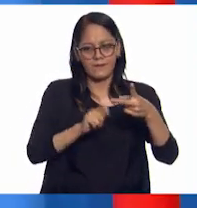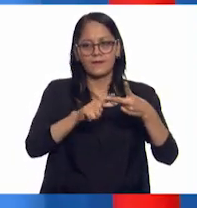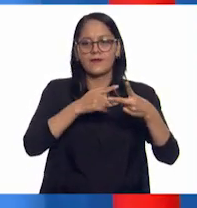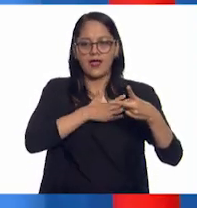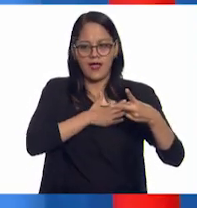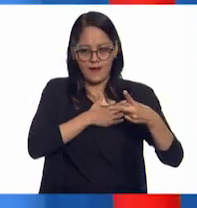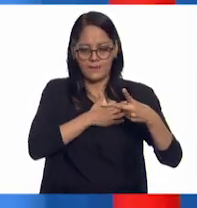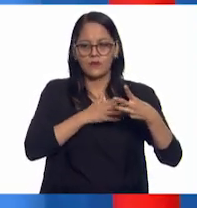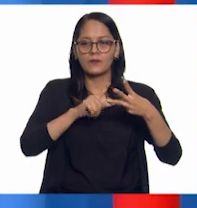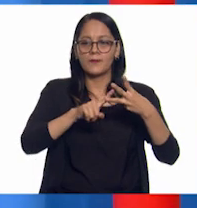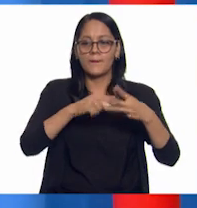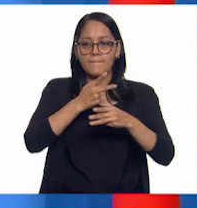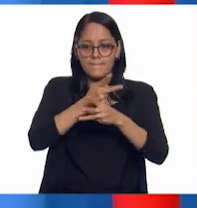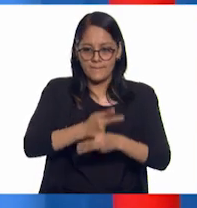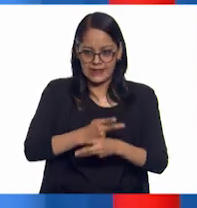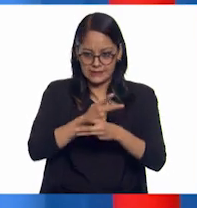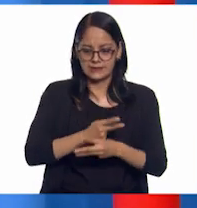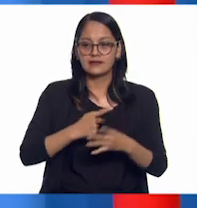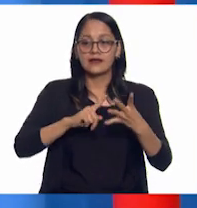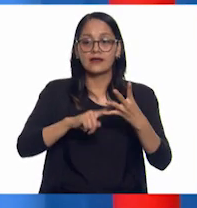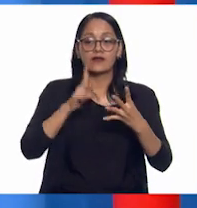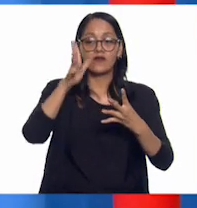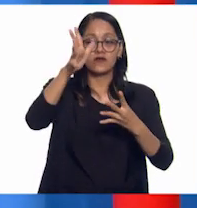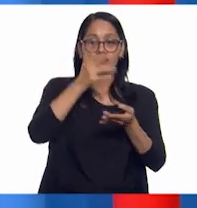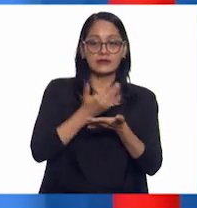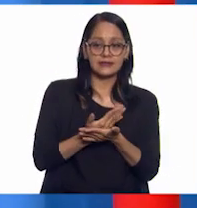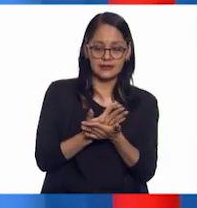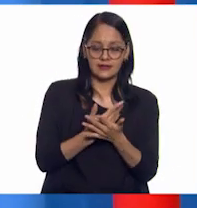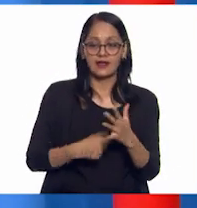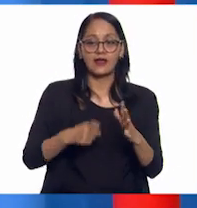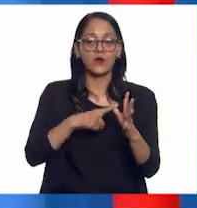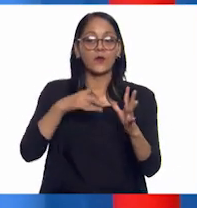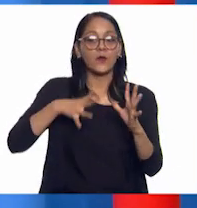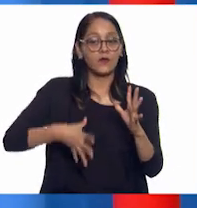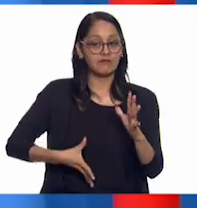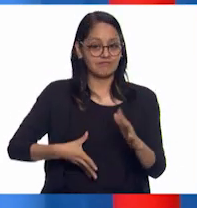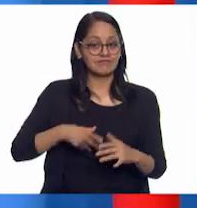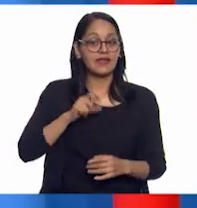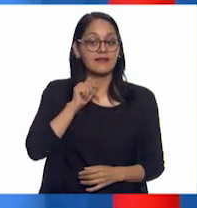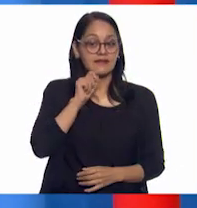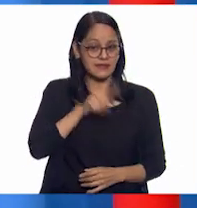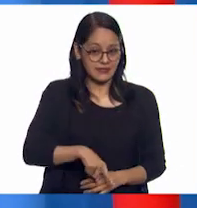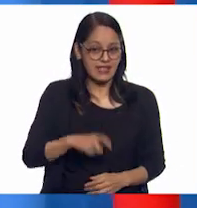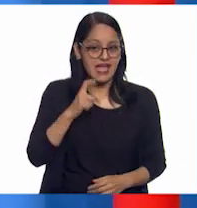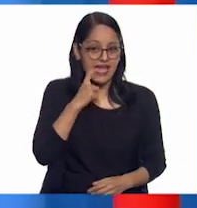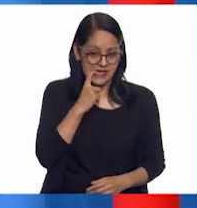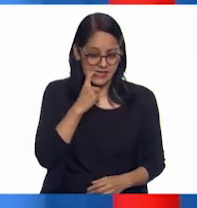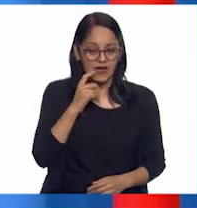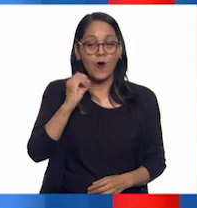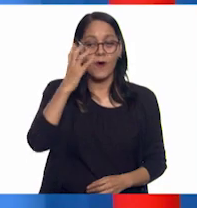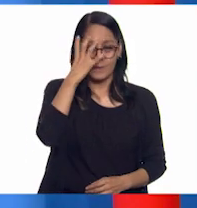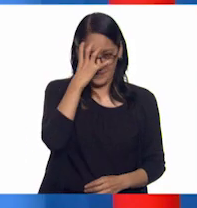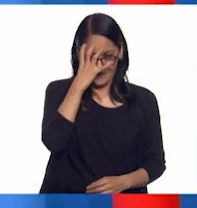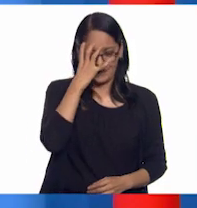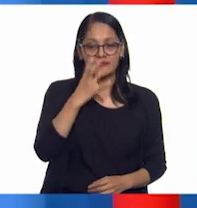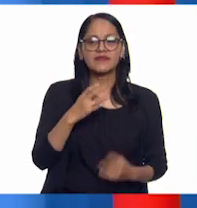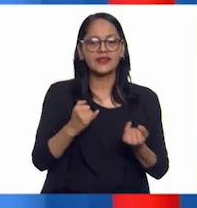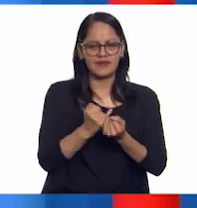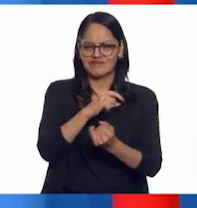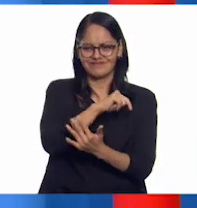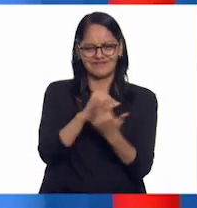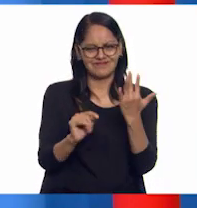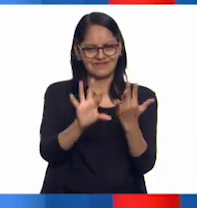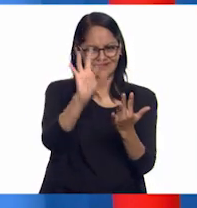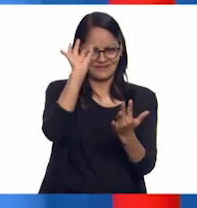amor, la paciencia, la esperanza, el orgullo y hasta los celos o vergüenza. Hay muchos sentimientos de los cuales